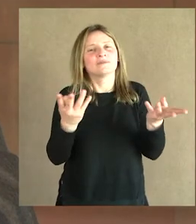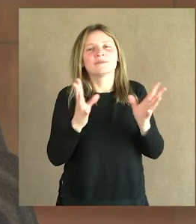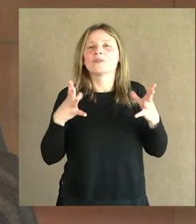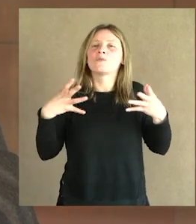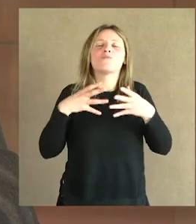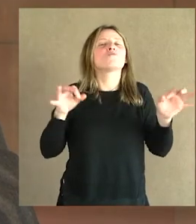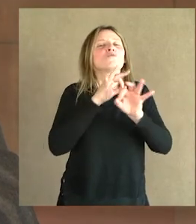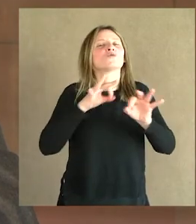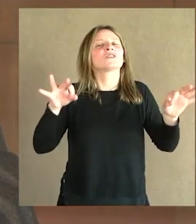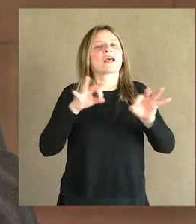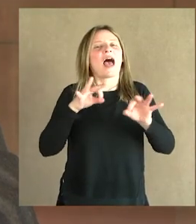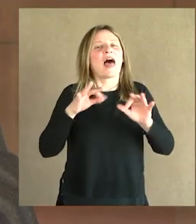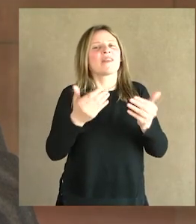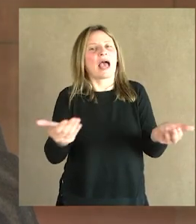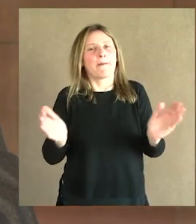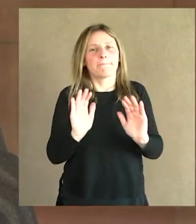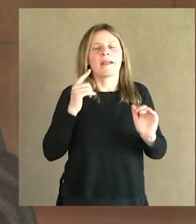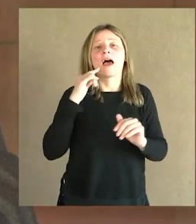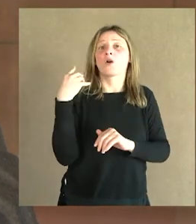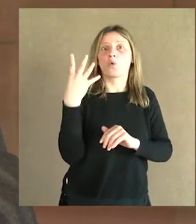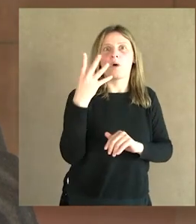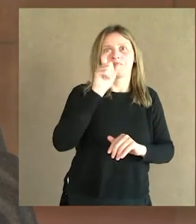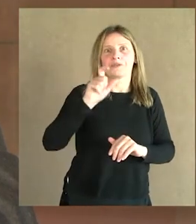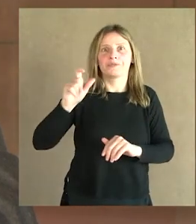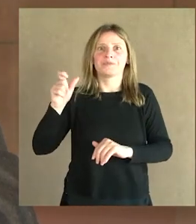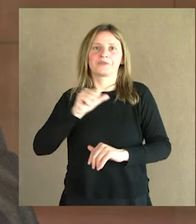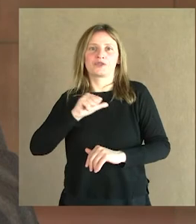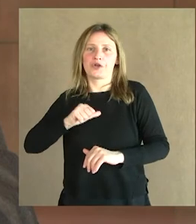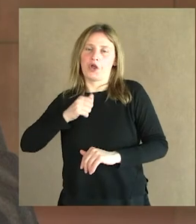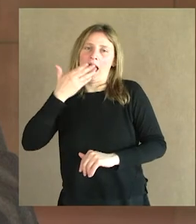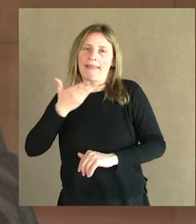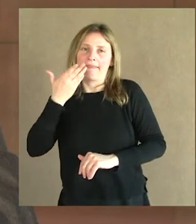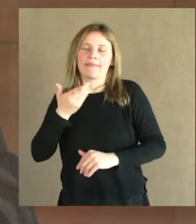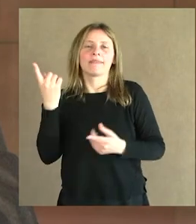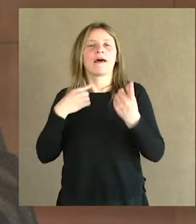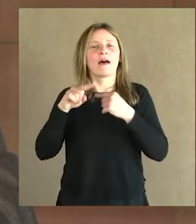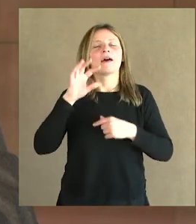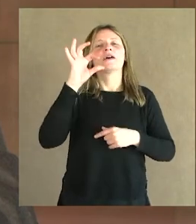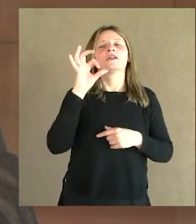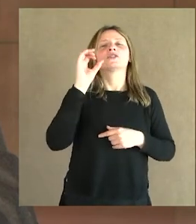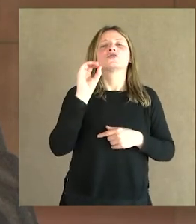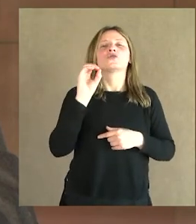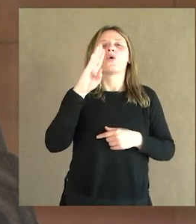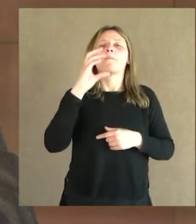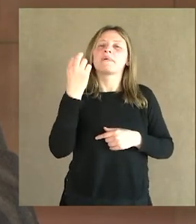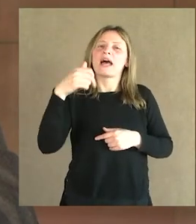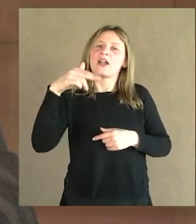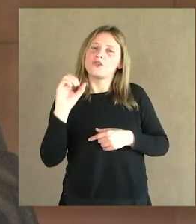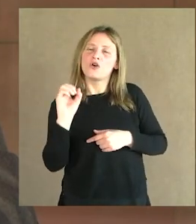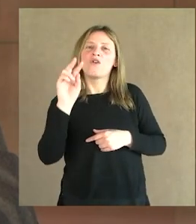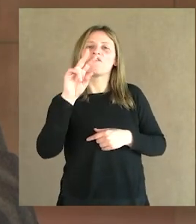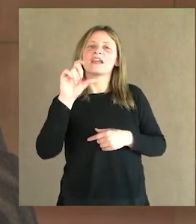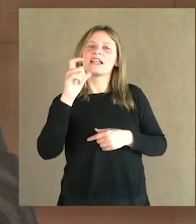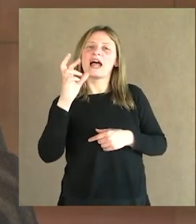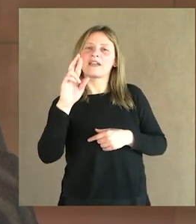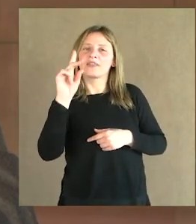de Música de Cámara y cuatro solistas que son integrantes del Coro Nacional. Cantará como soprano la solista Flavia Berardi, como